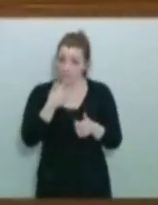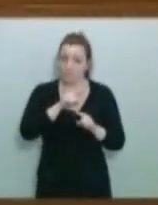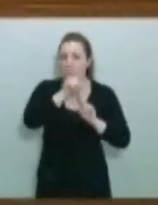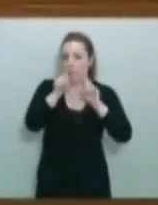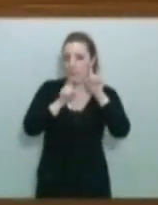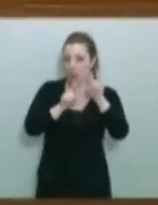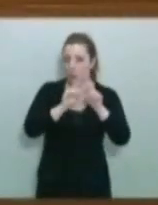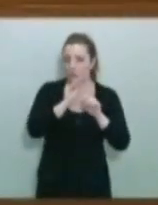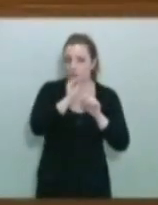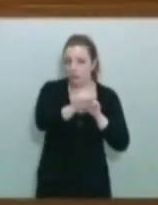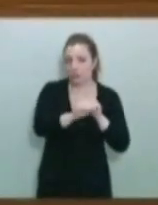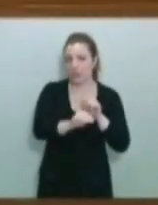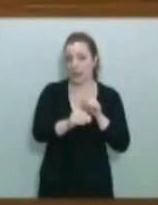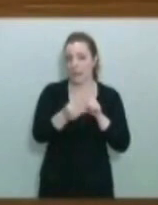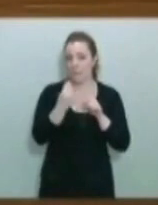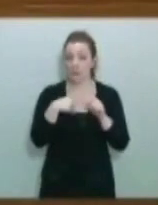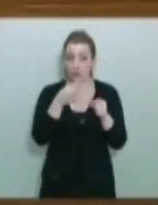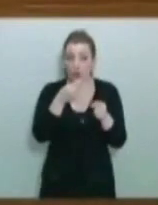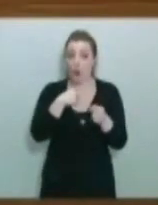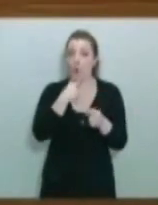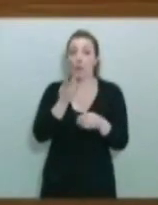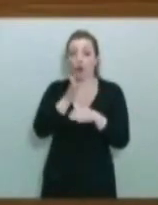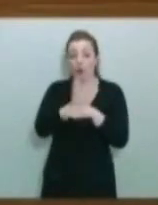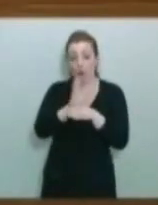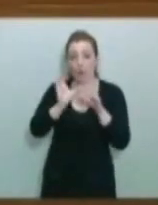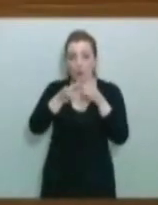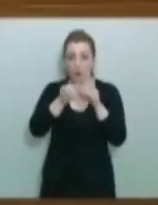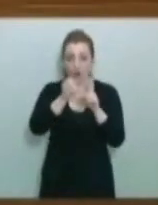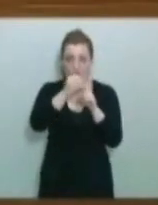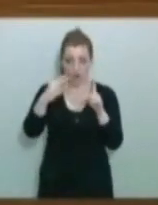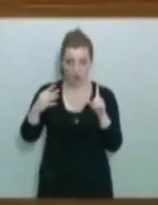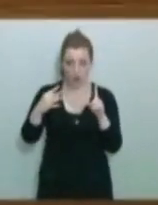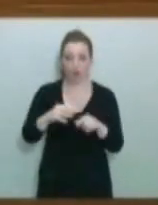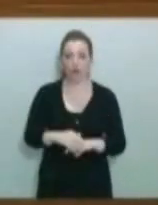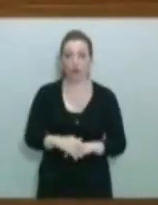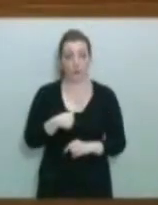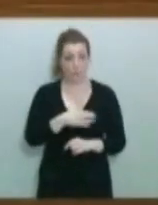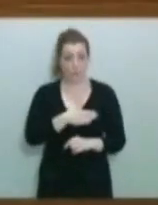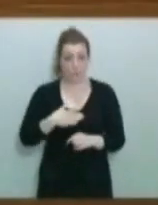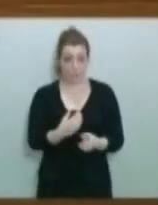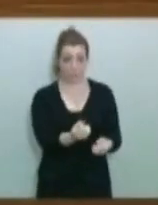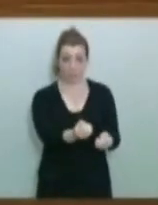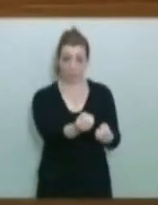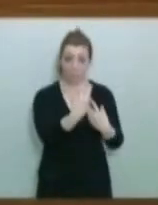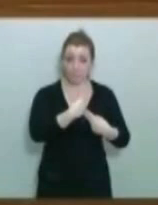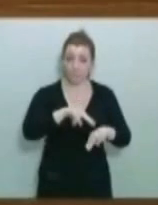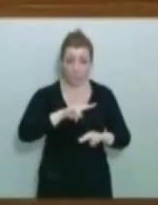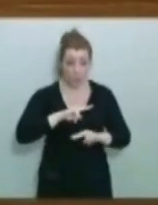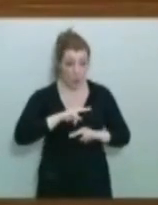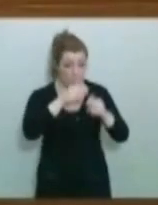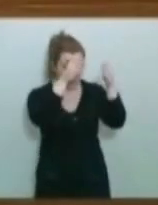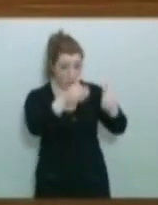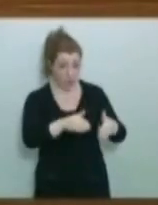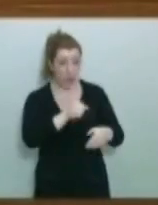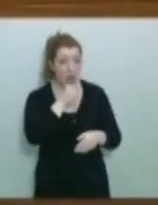al proponente, al portavoz del Grupo Foro Asturias. Me gustaría que me contestase. ¿Usted tiene huela, señor el campo?